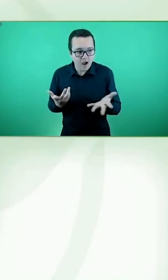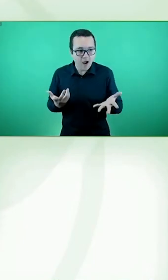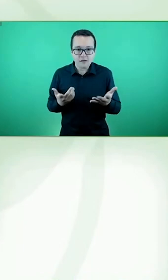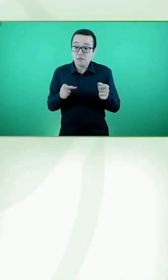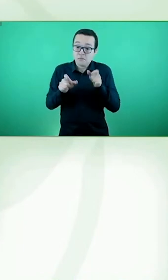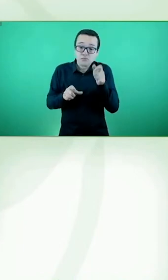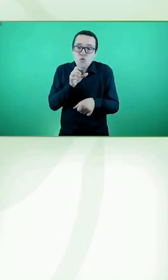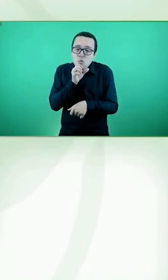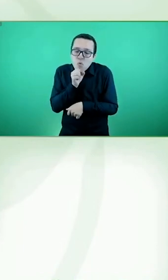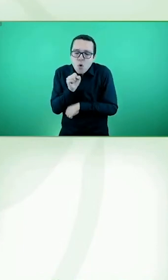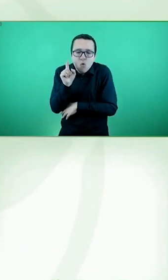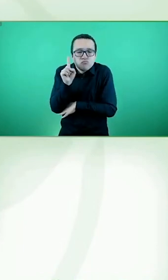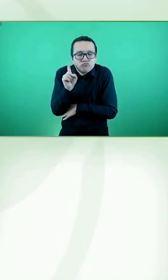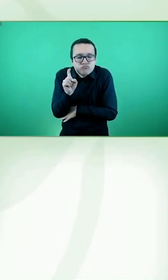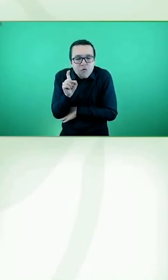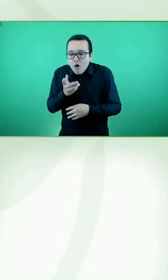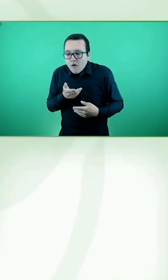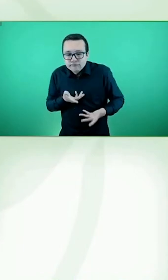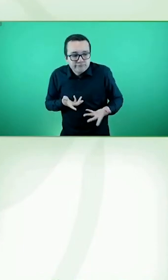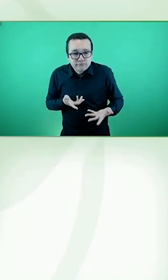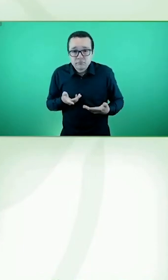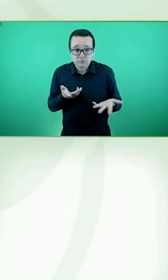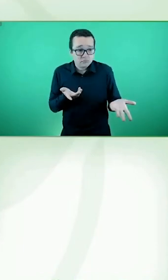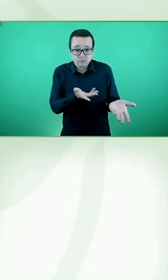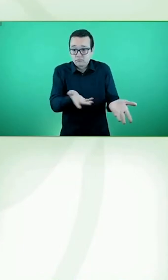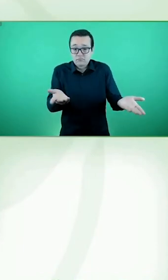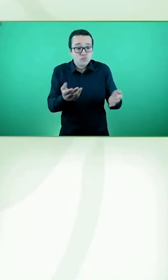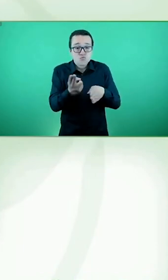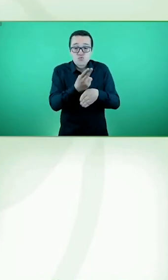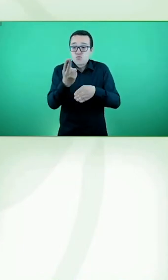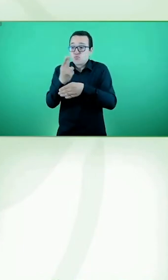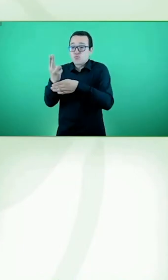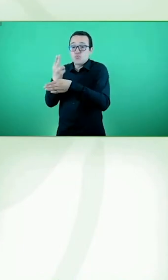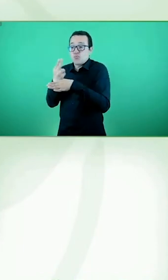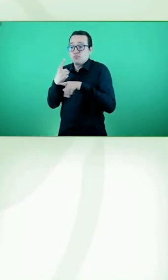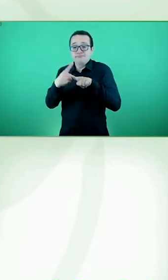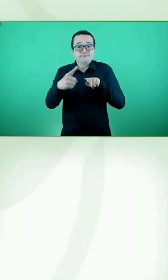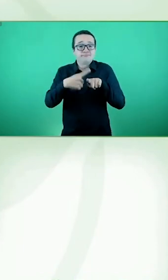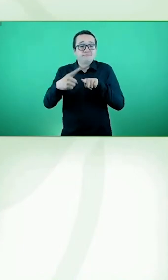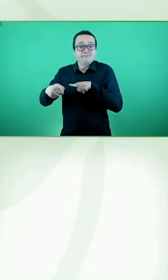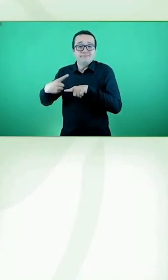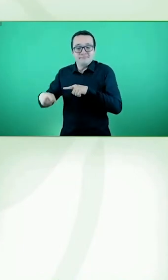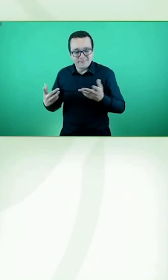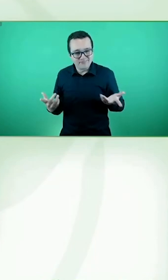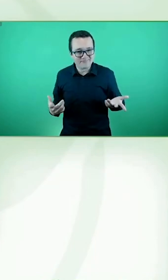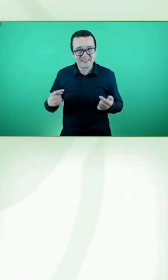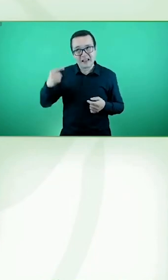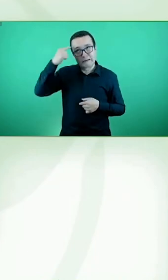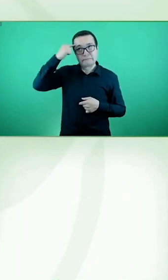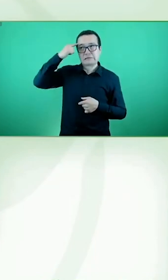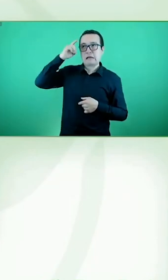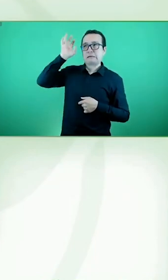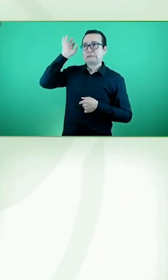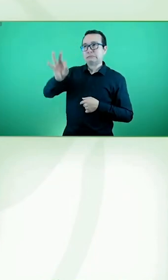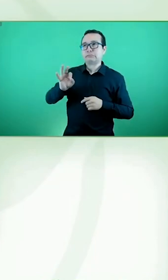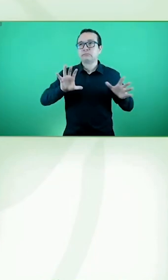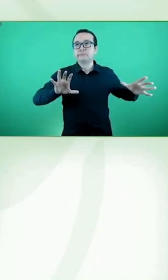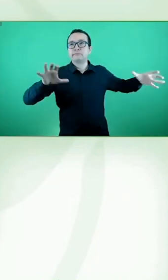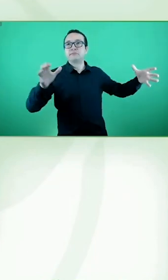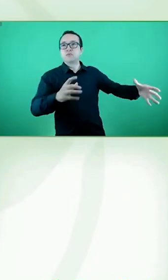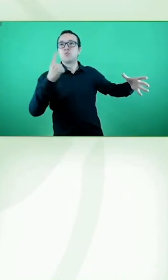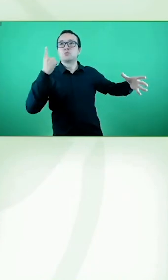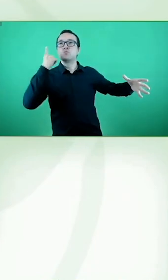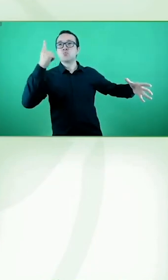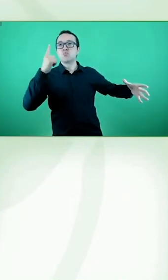y cada uno, cada una hacemos usos diferentes. Entonces, tenemos que romper esa idea de que hay un único consumidor, un único modelo de consumidor,